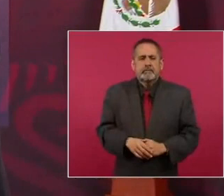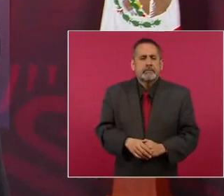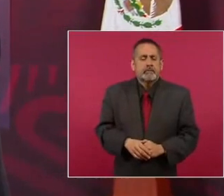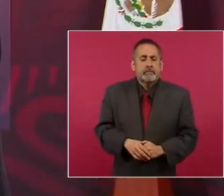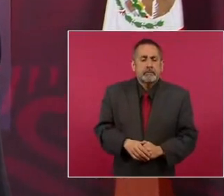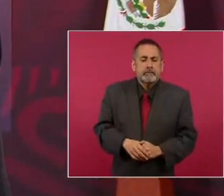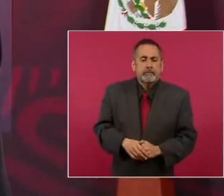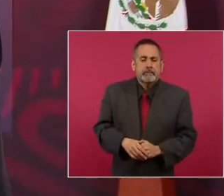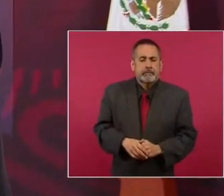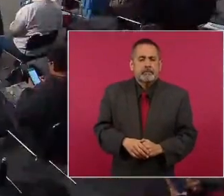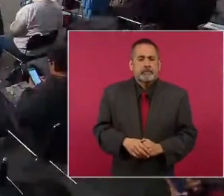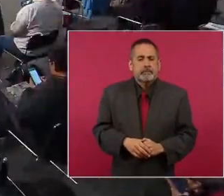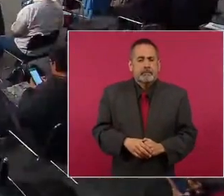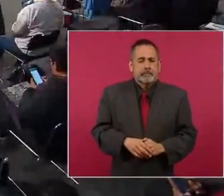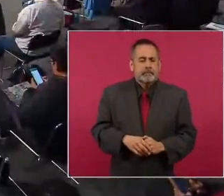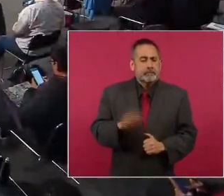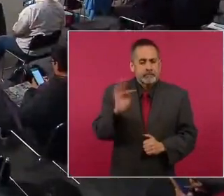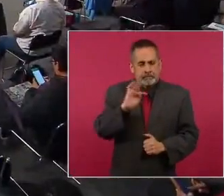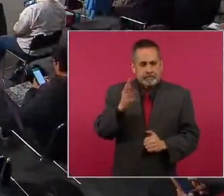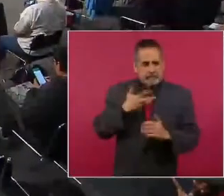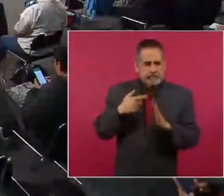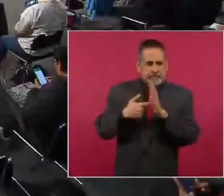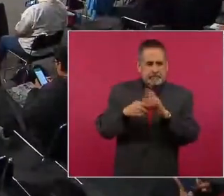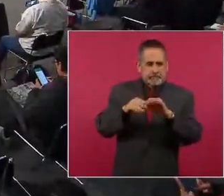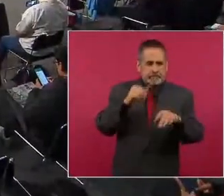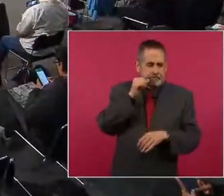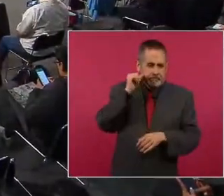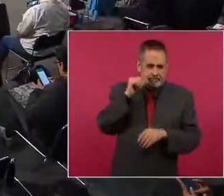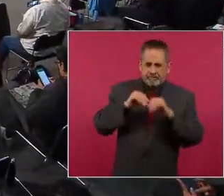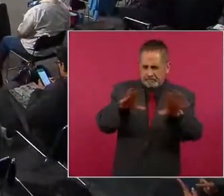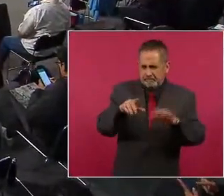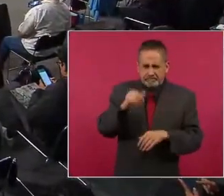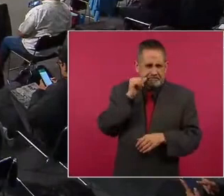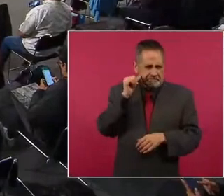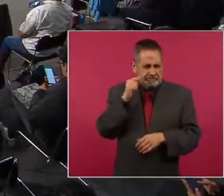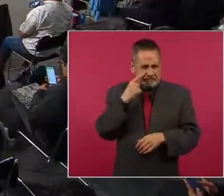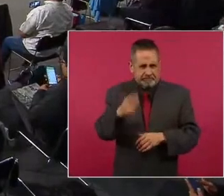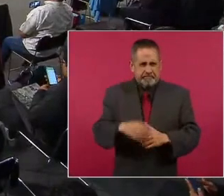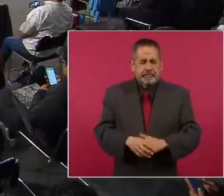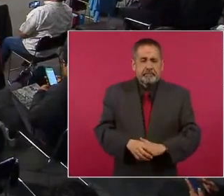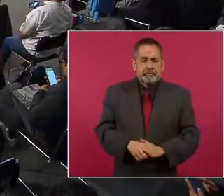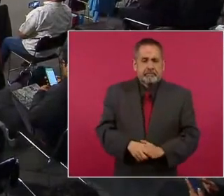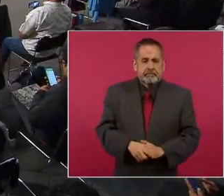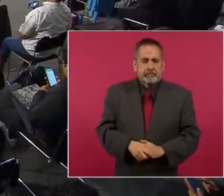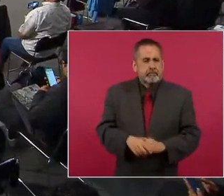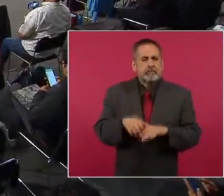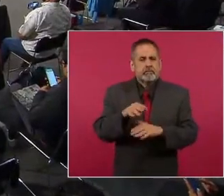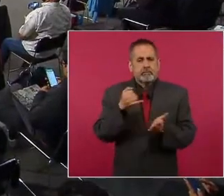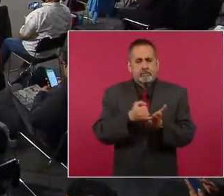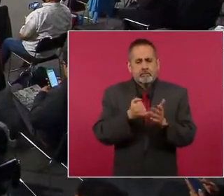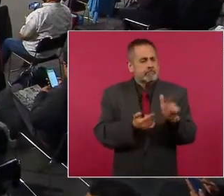a lo mejor tenemos el de ayer el de recaudación